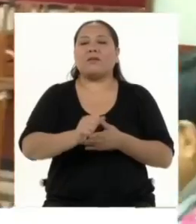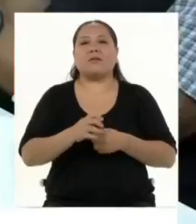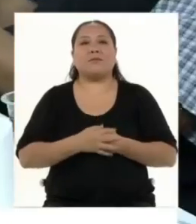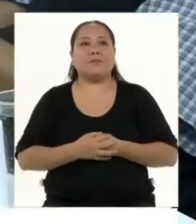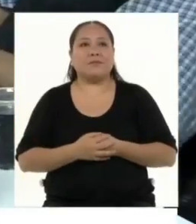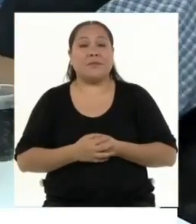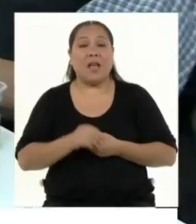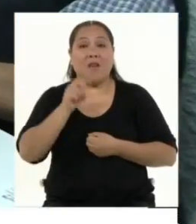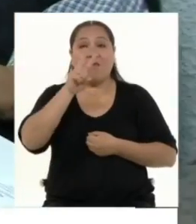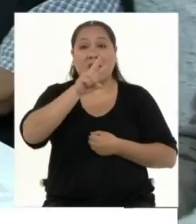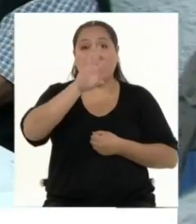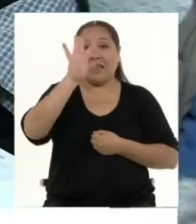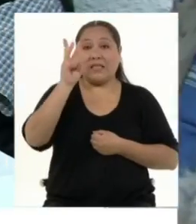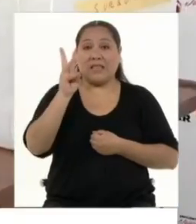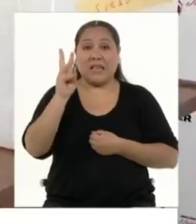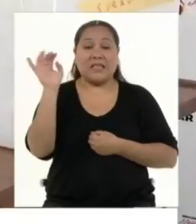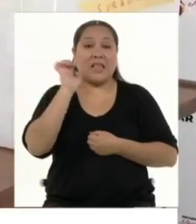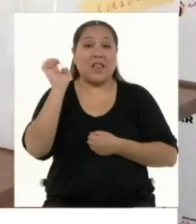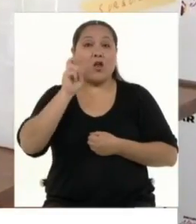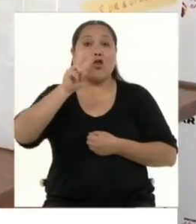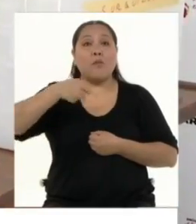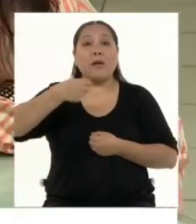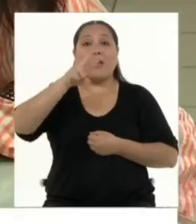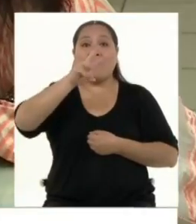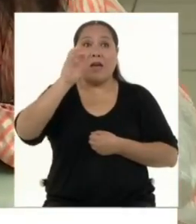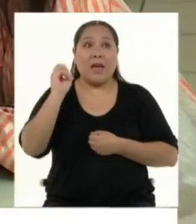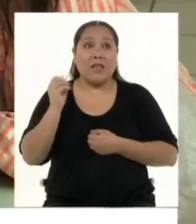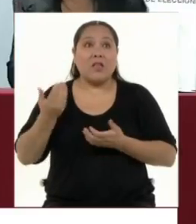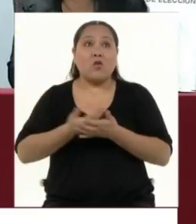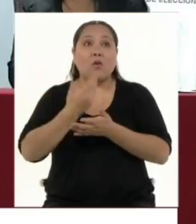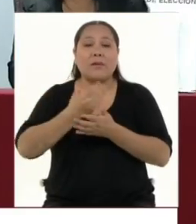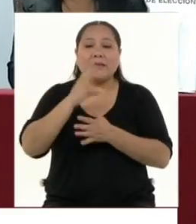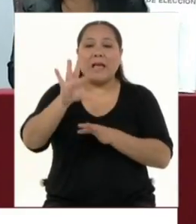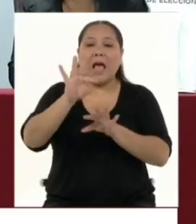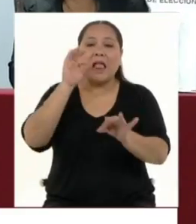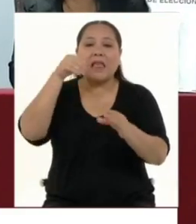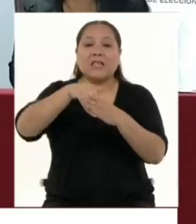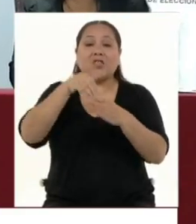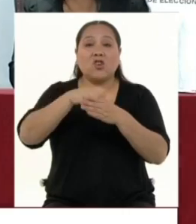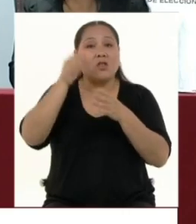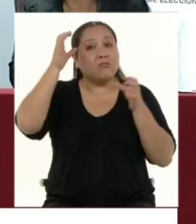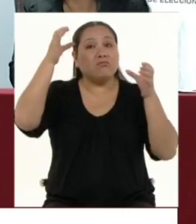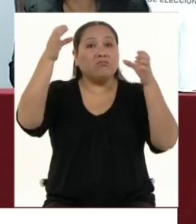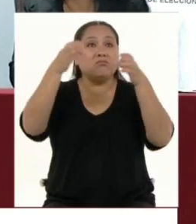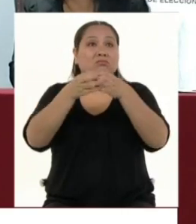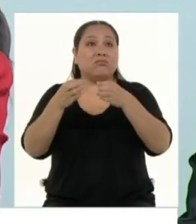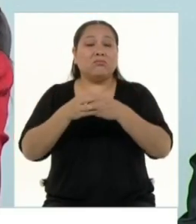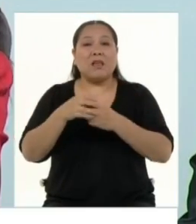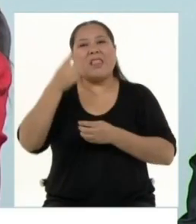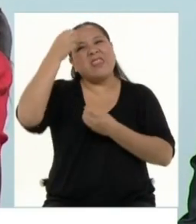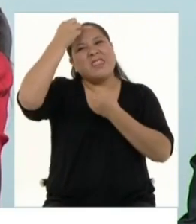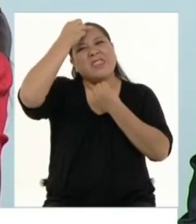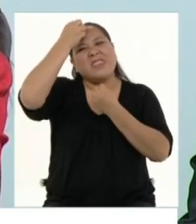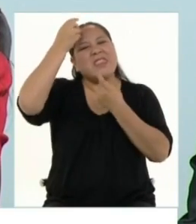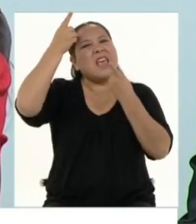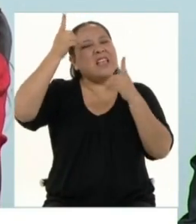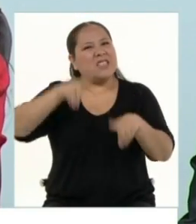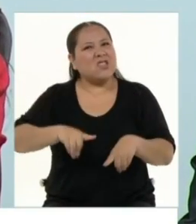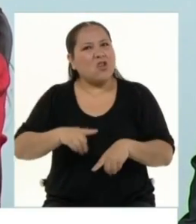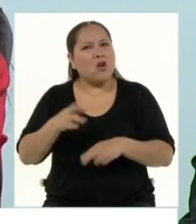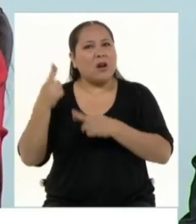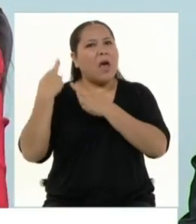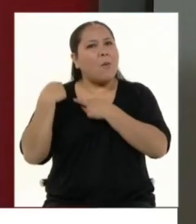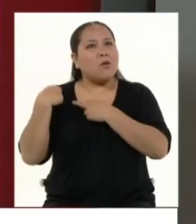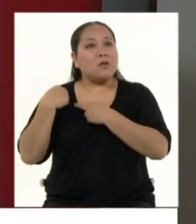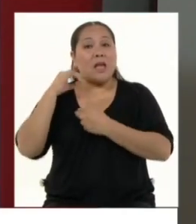El 26 de enero del 2020 se realizarán los comicios congresales. Para ayudar a tomar una decisión responsable, el Jurado Nacional de